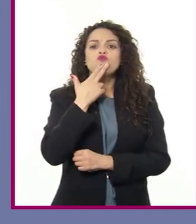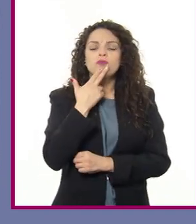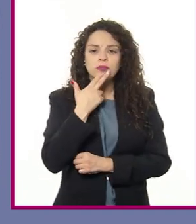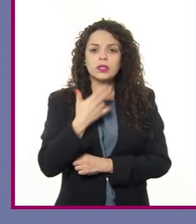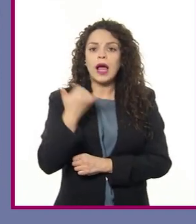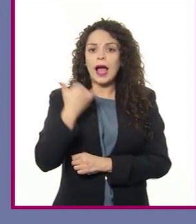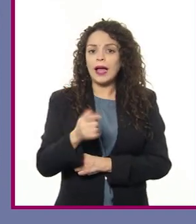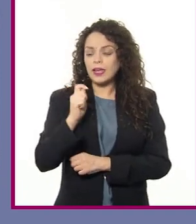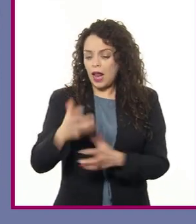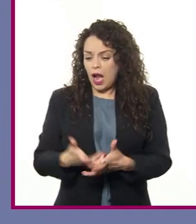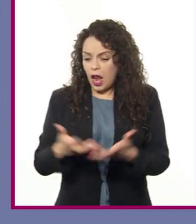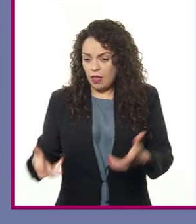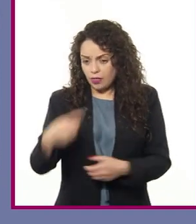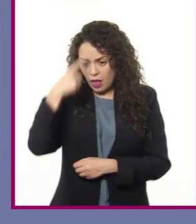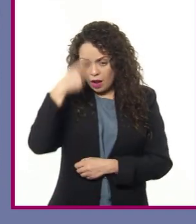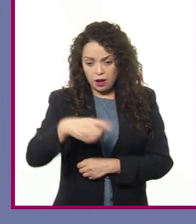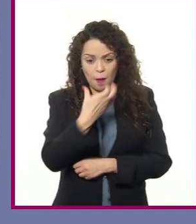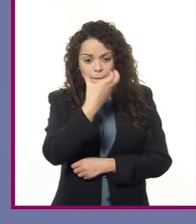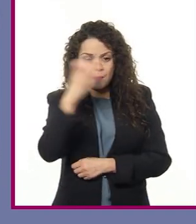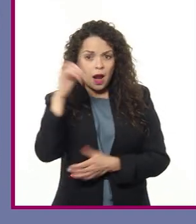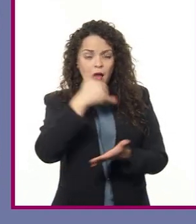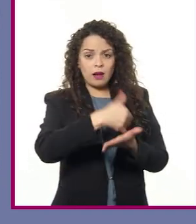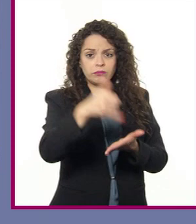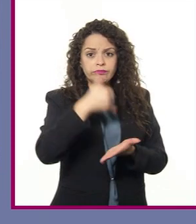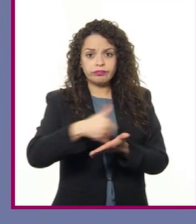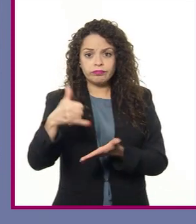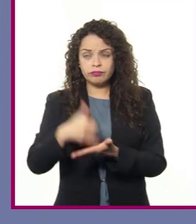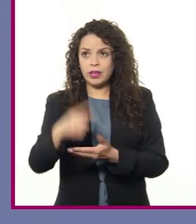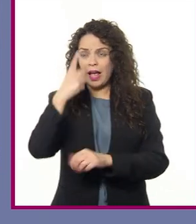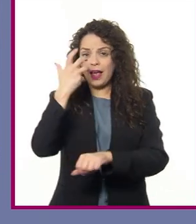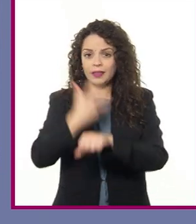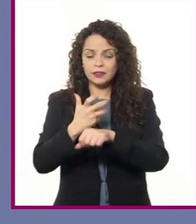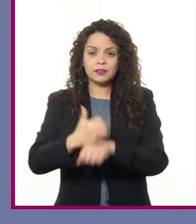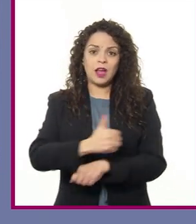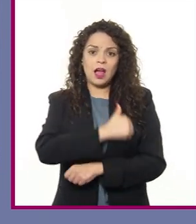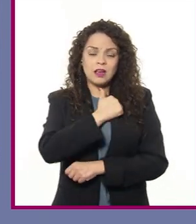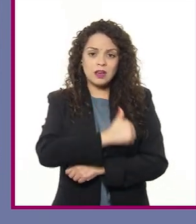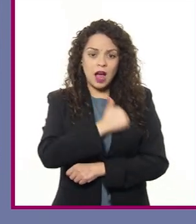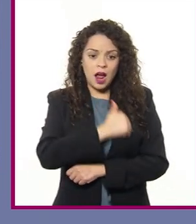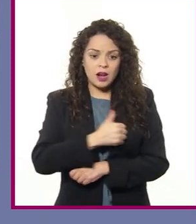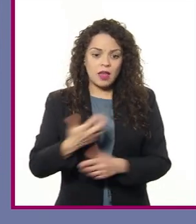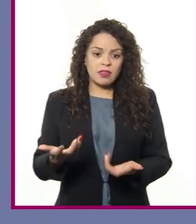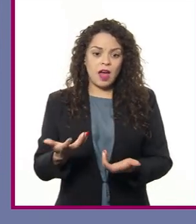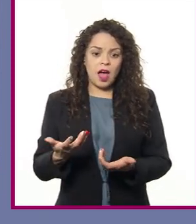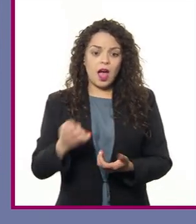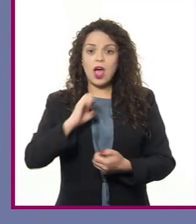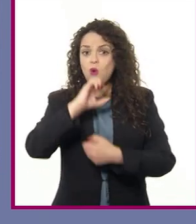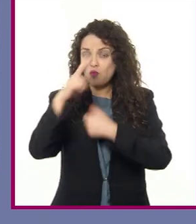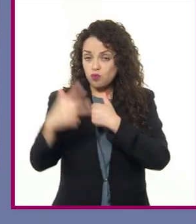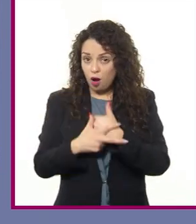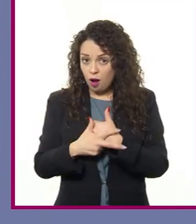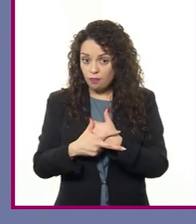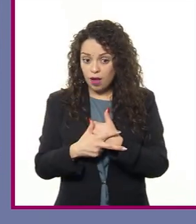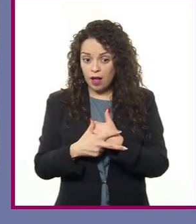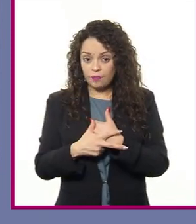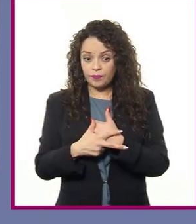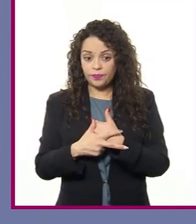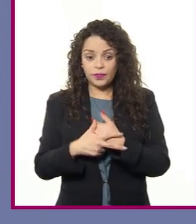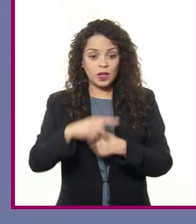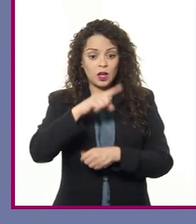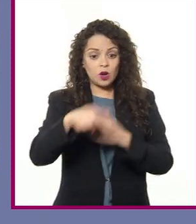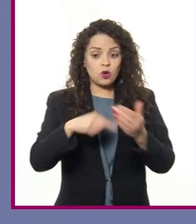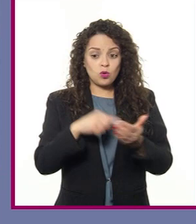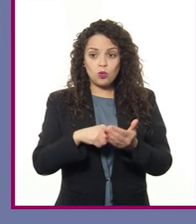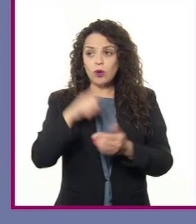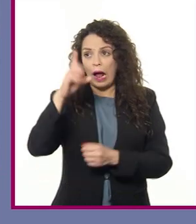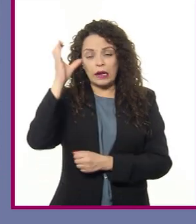la agricultura que están en las zonas templadas del mundo, en Estados Unidos, en Canadá, en Europa, en ciertas partes